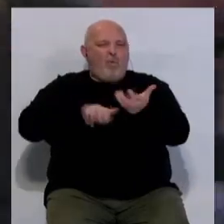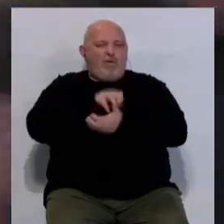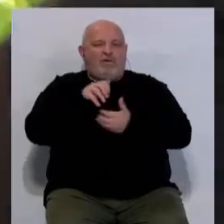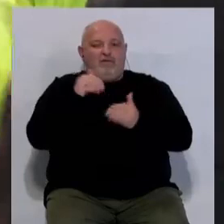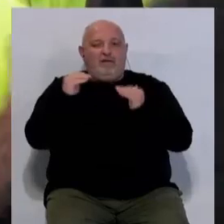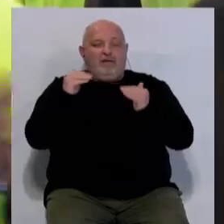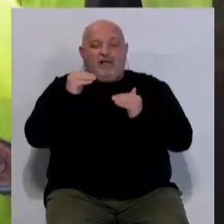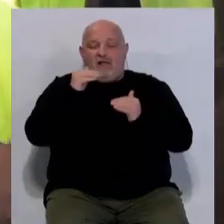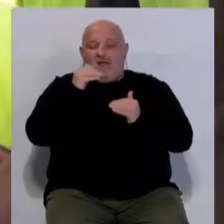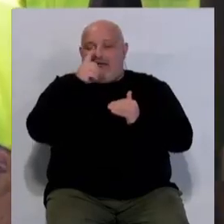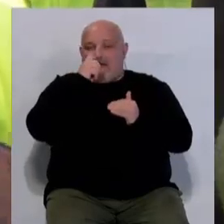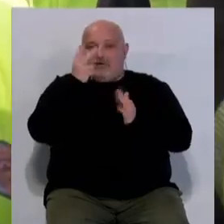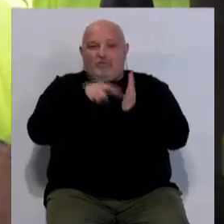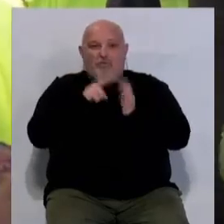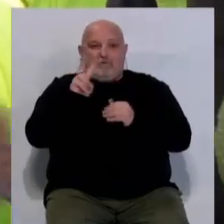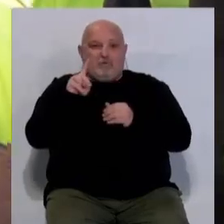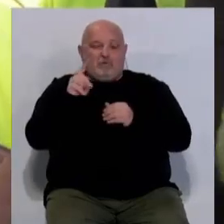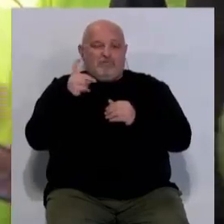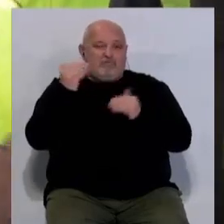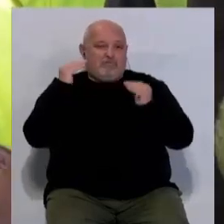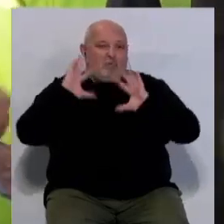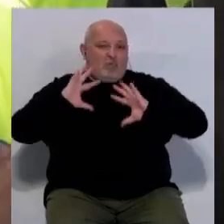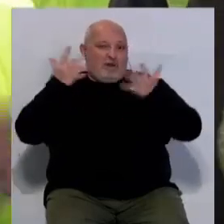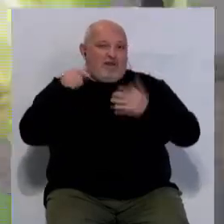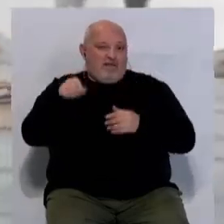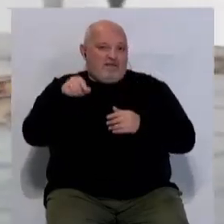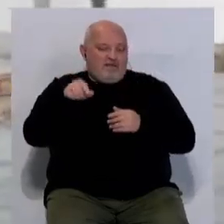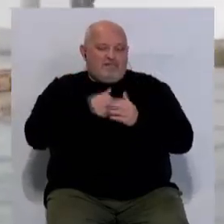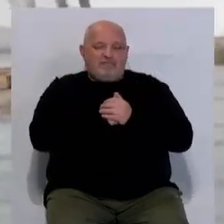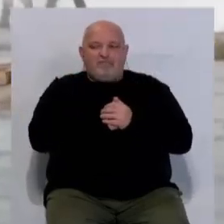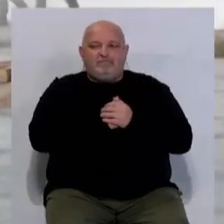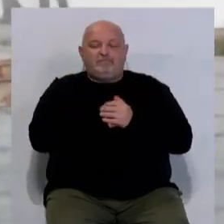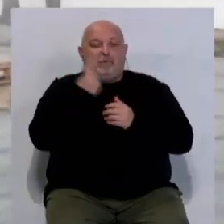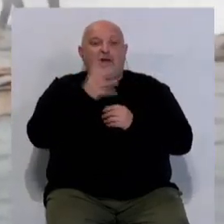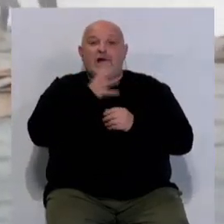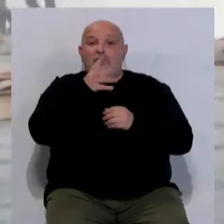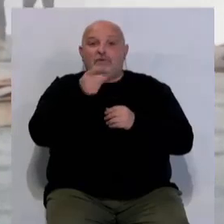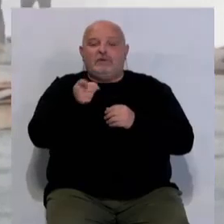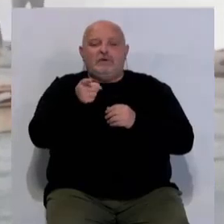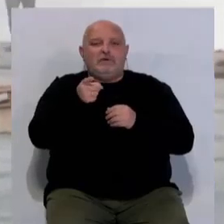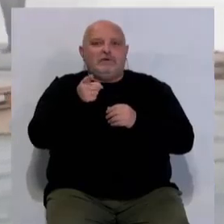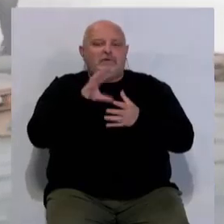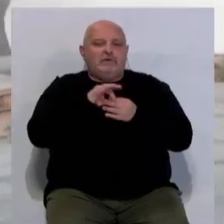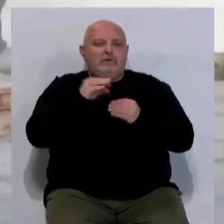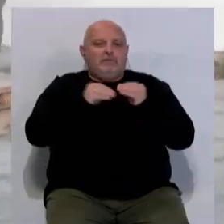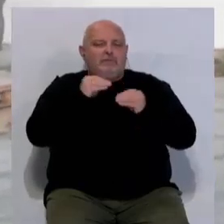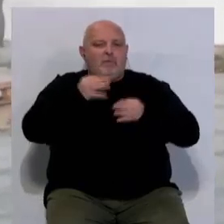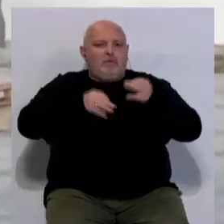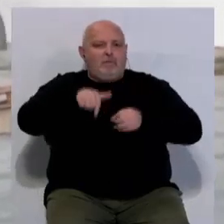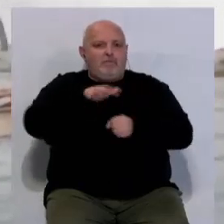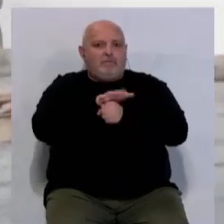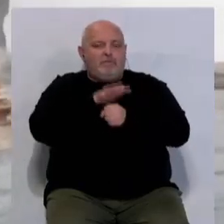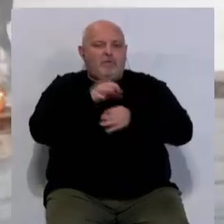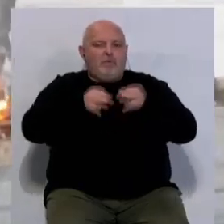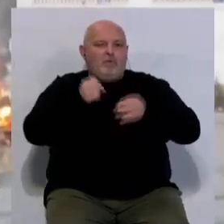atentado contra la autoridad en la huelga del metal de noviembre de 2021. Una causa que tenía su vista oral este martes